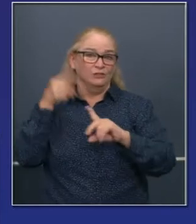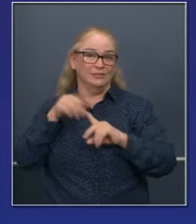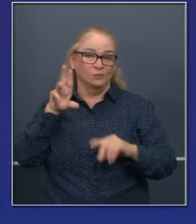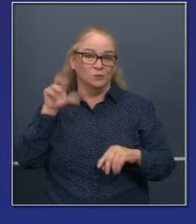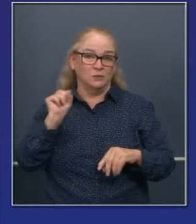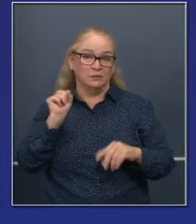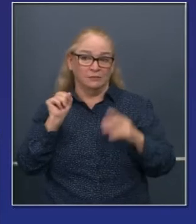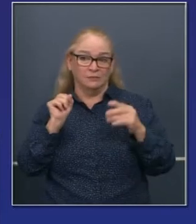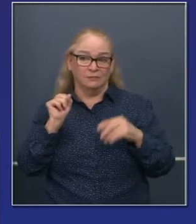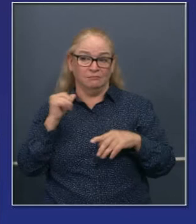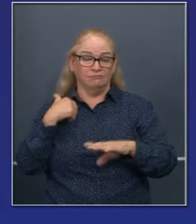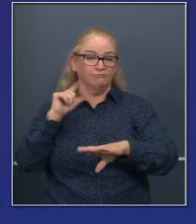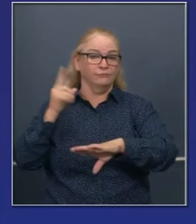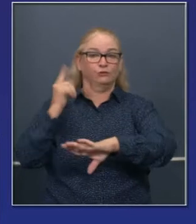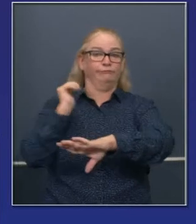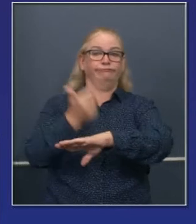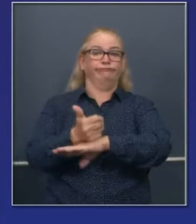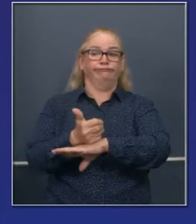novedoso.